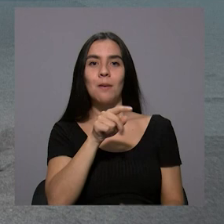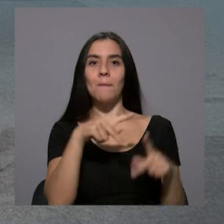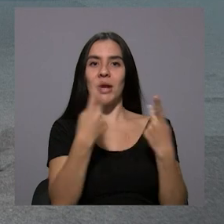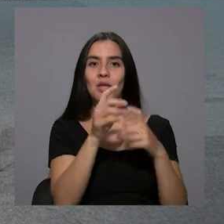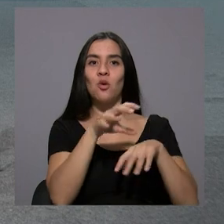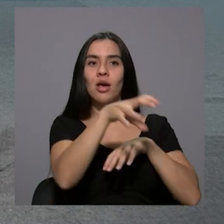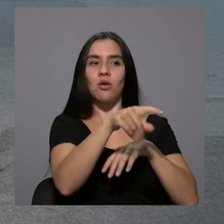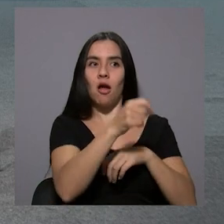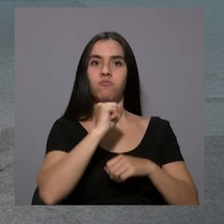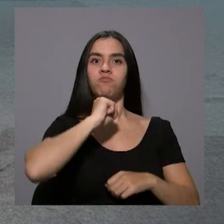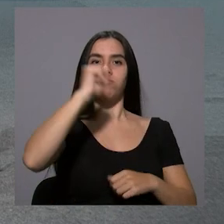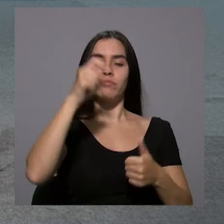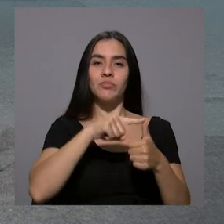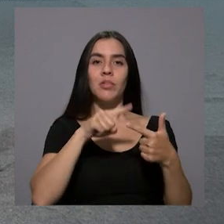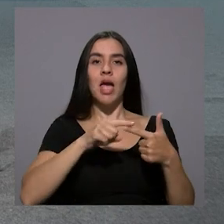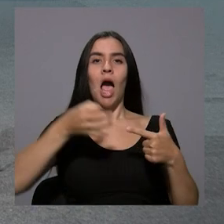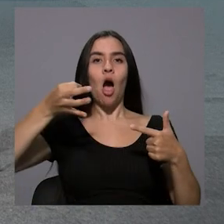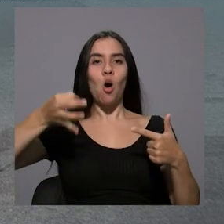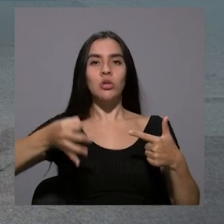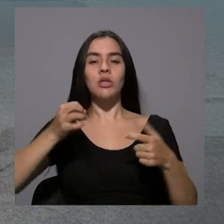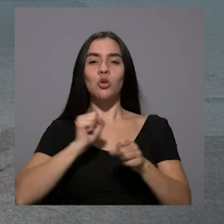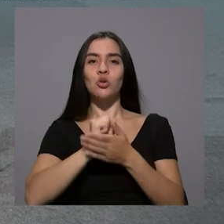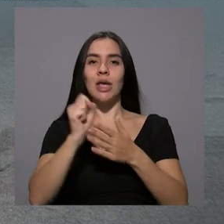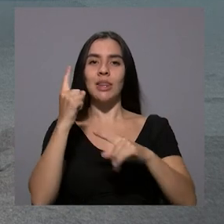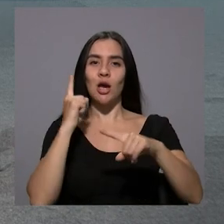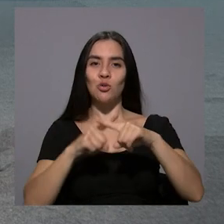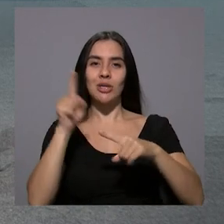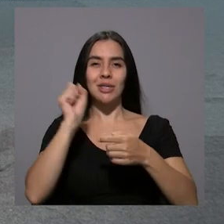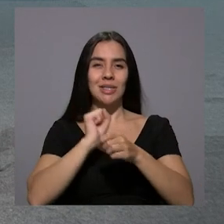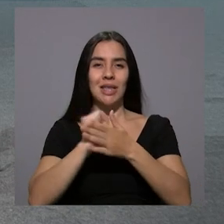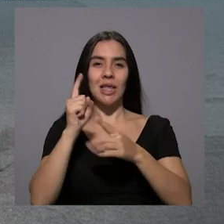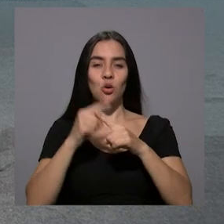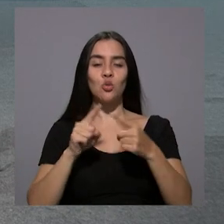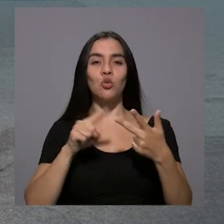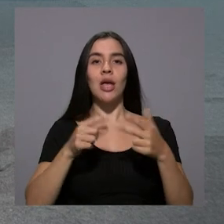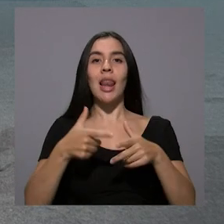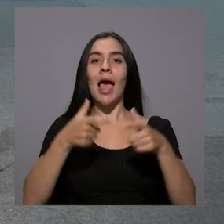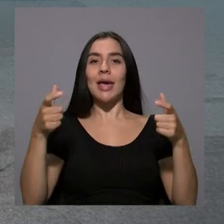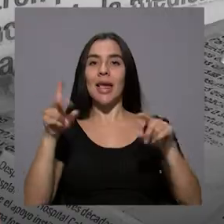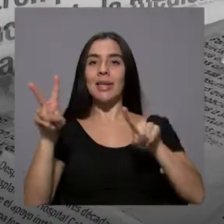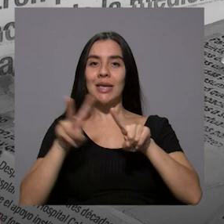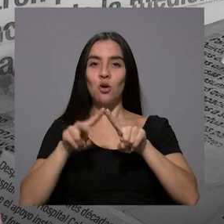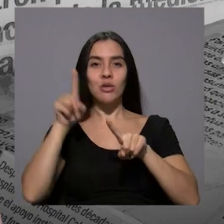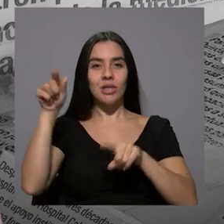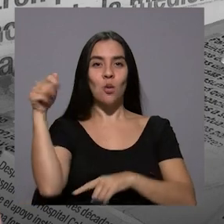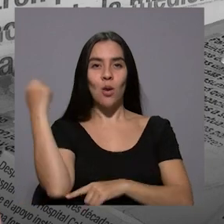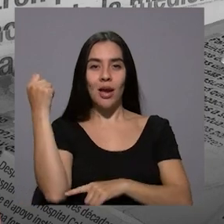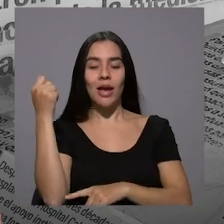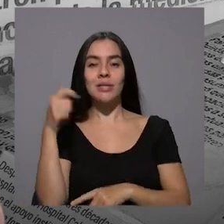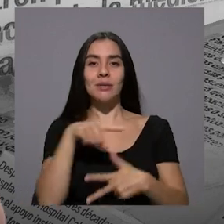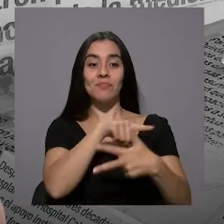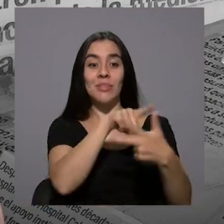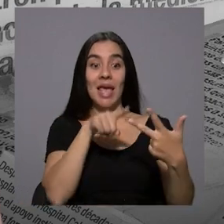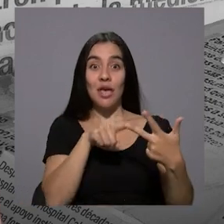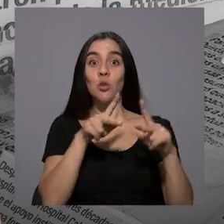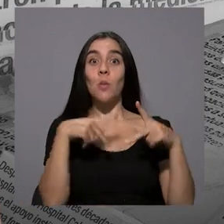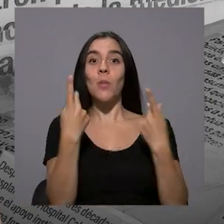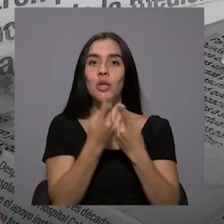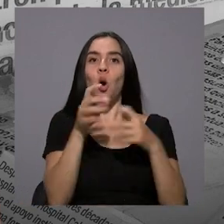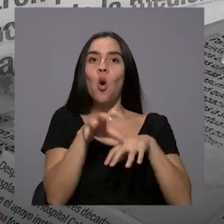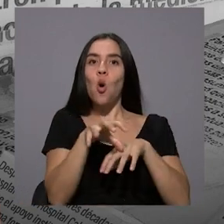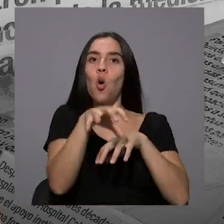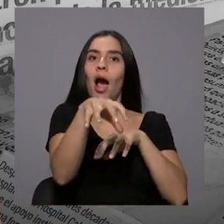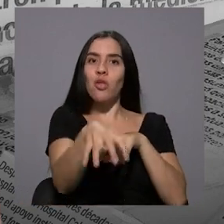del auténtico santacruceño de Santa Cruz, la gran Nicoya, también allá en Guanacaste. Y estos